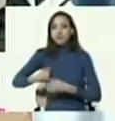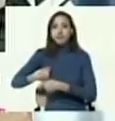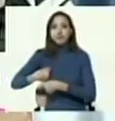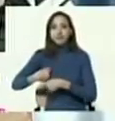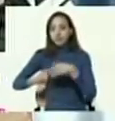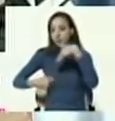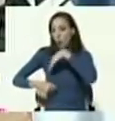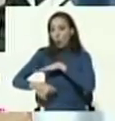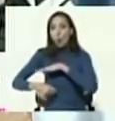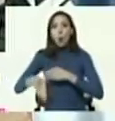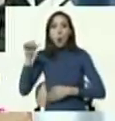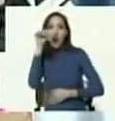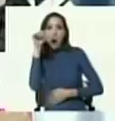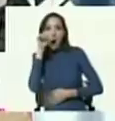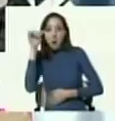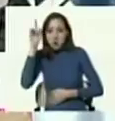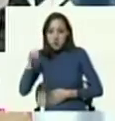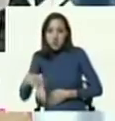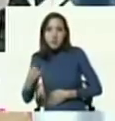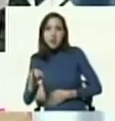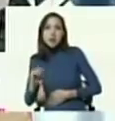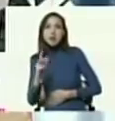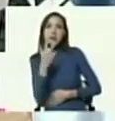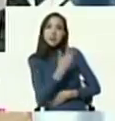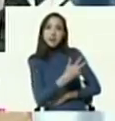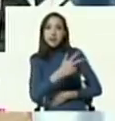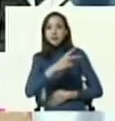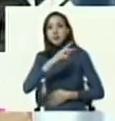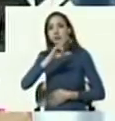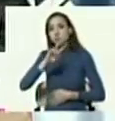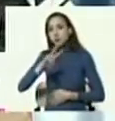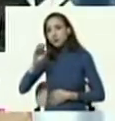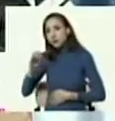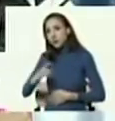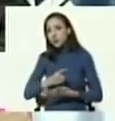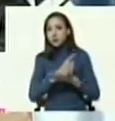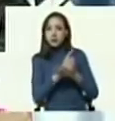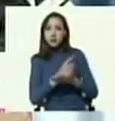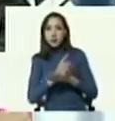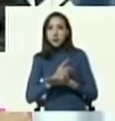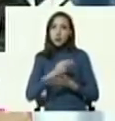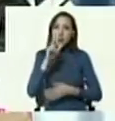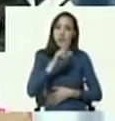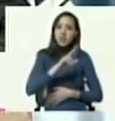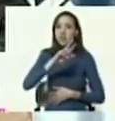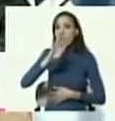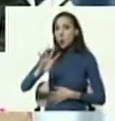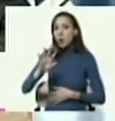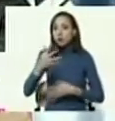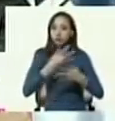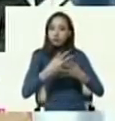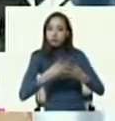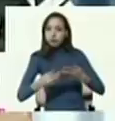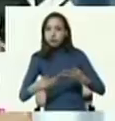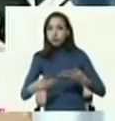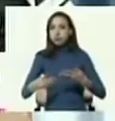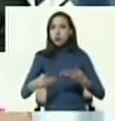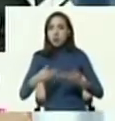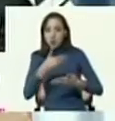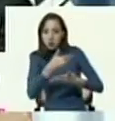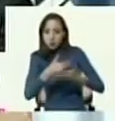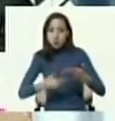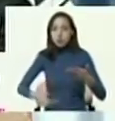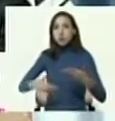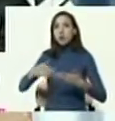arrojaron un peso aproximado de 3 kilos 200 gramos, para un total de 34 láminas, con un peso de 8